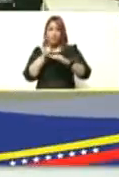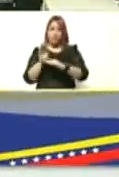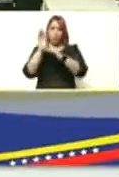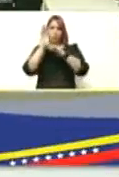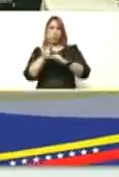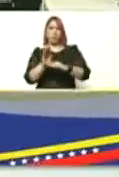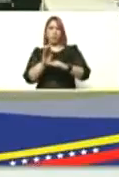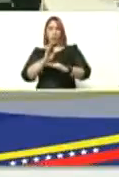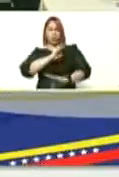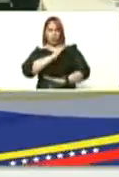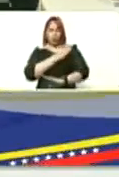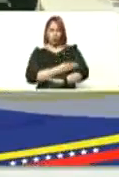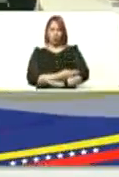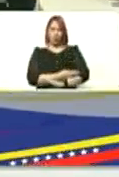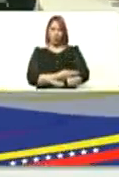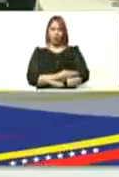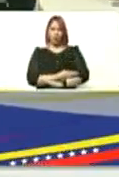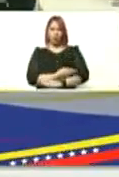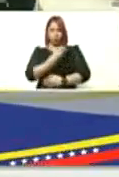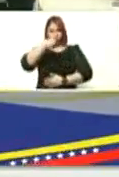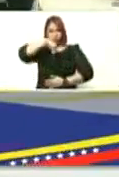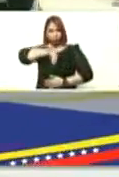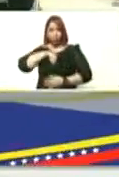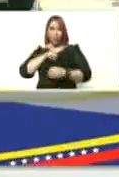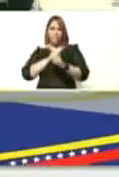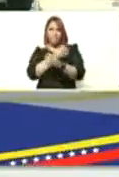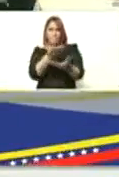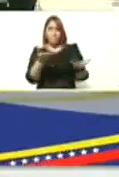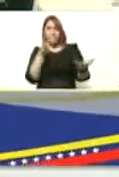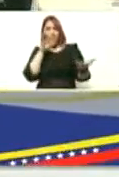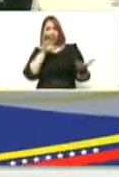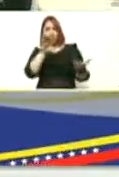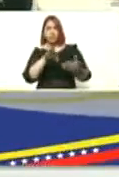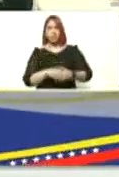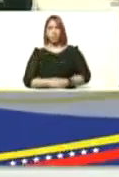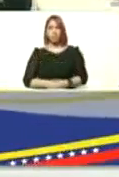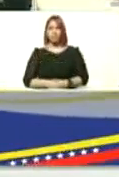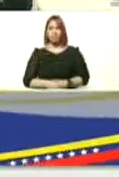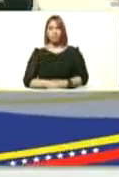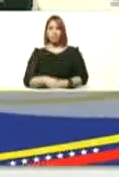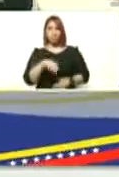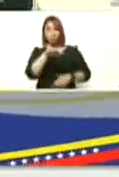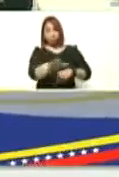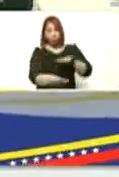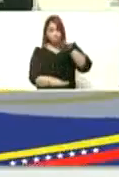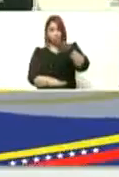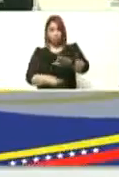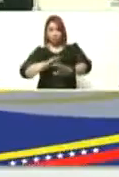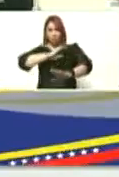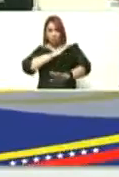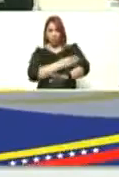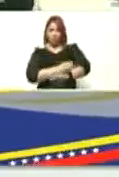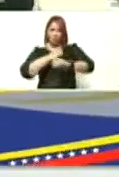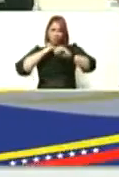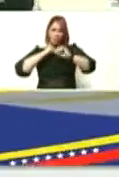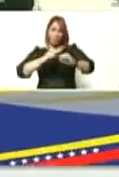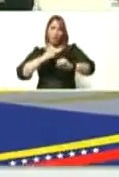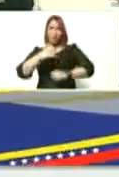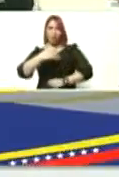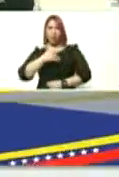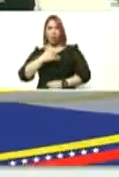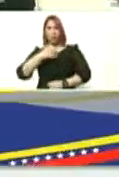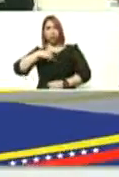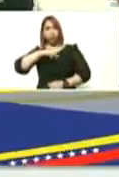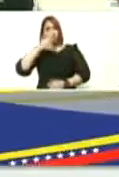inmunológica al país y cuando damos un paso firme en este sentido lo hemos